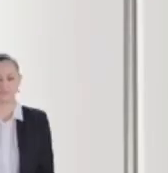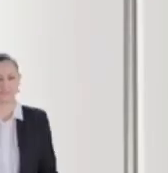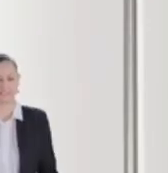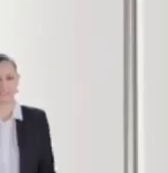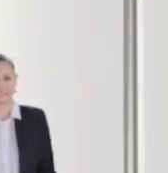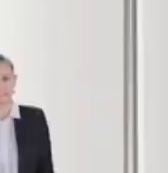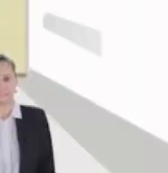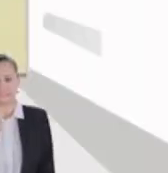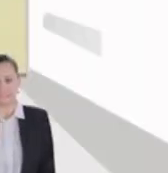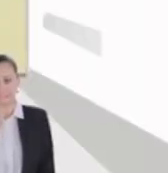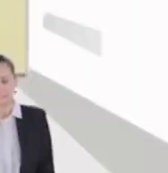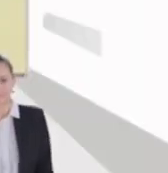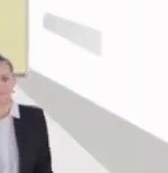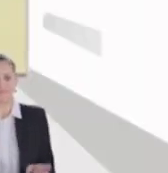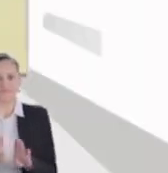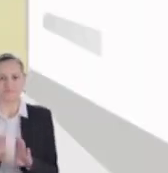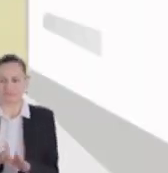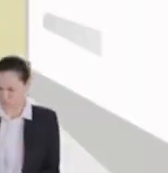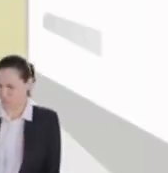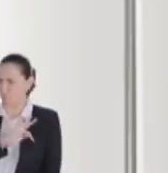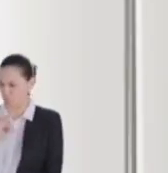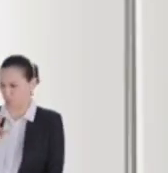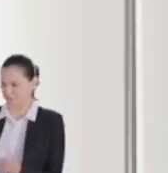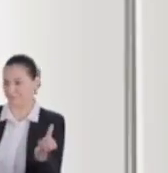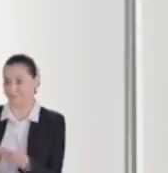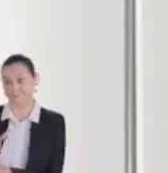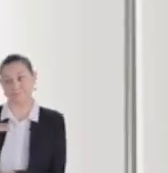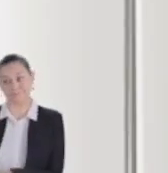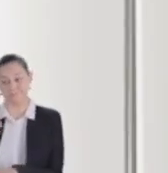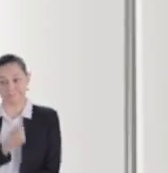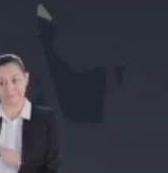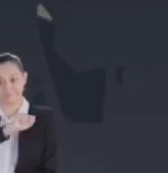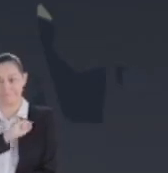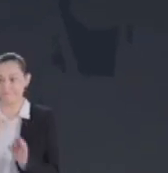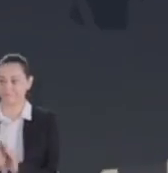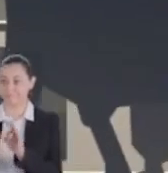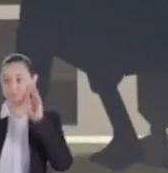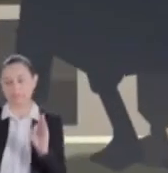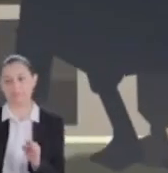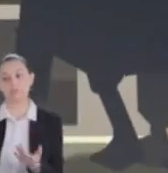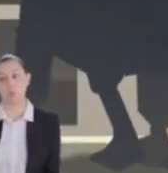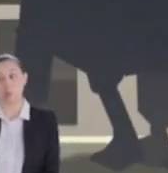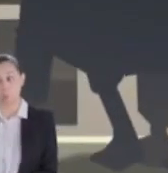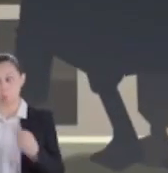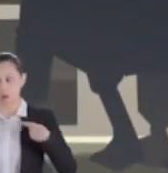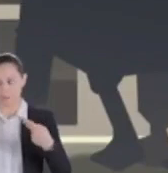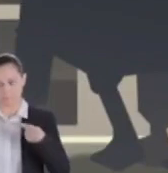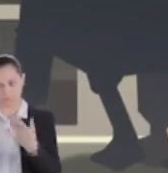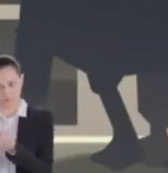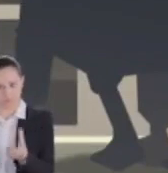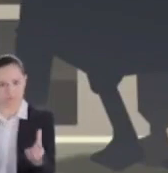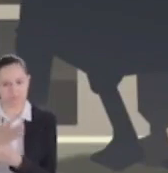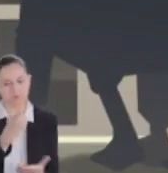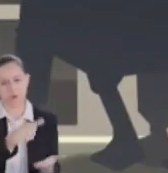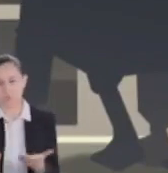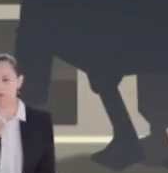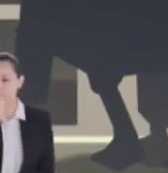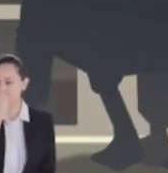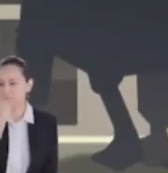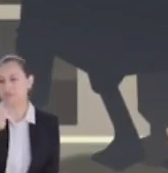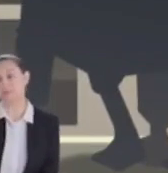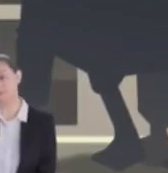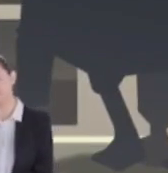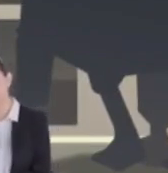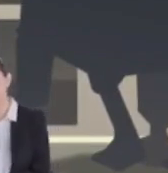Hay que ir por comida. ¿Cómo le hago? Se puede con la sana distancia. Es importante que solo una persona salga por comida o